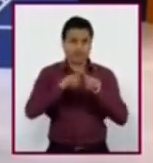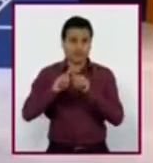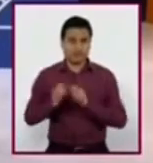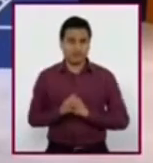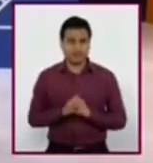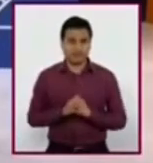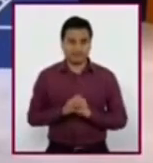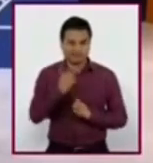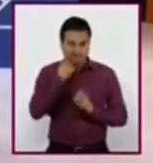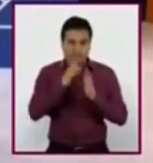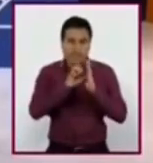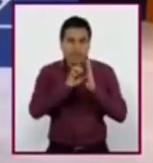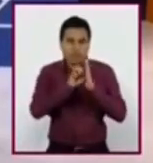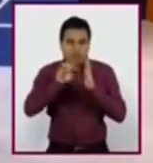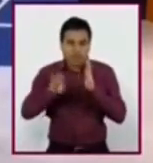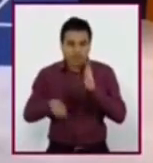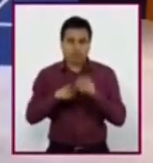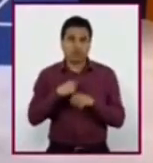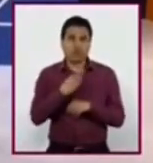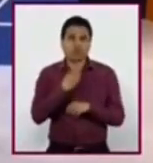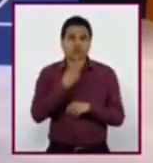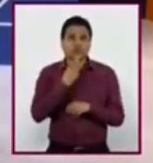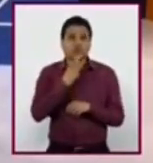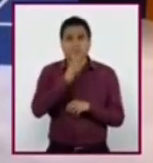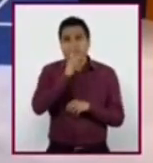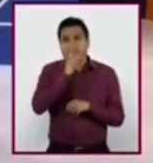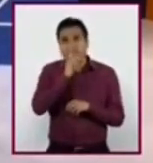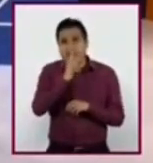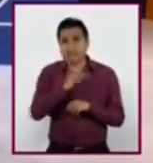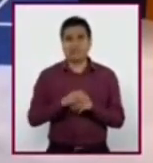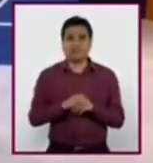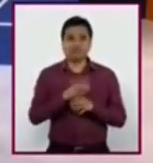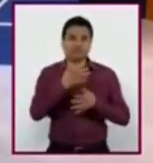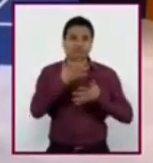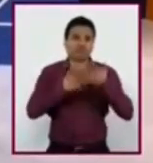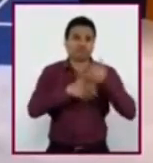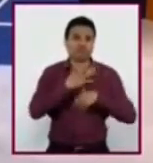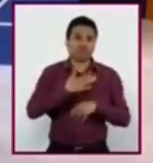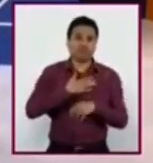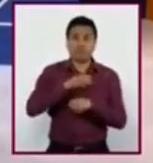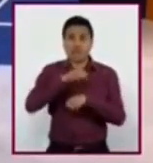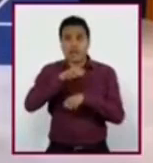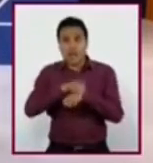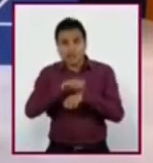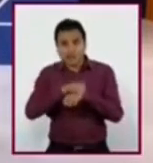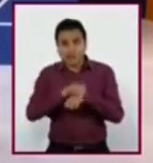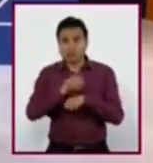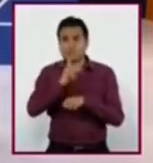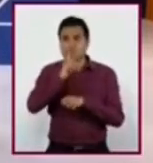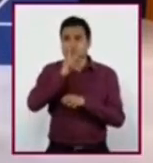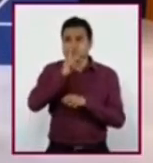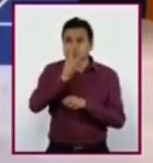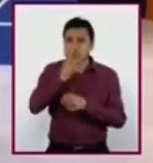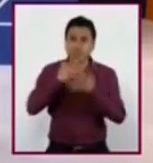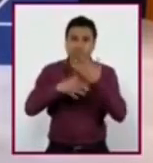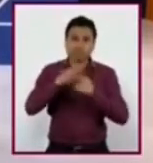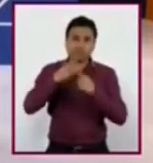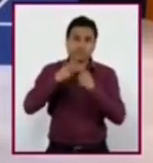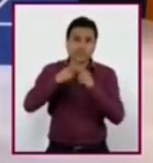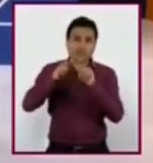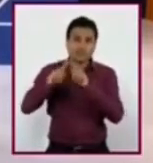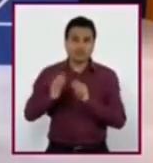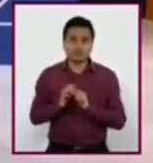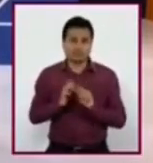Por ejemplo, yo utilizo palabras distintas a las que usan mis amigas y amigos. Y eso no está mal. Al